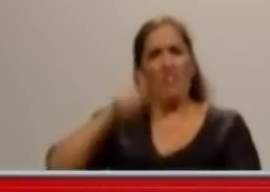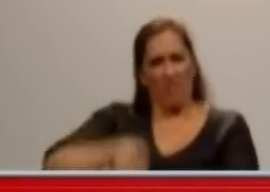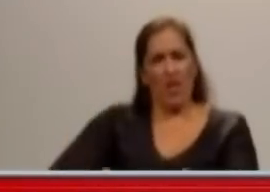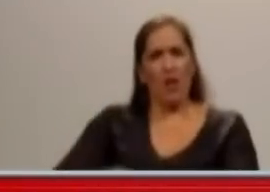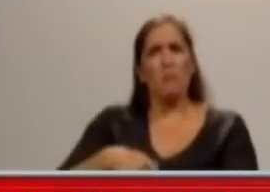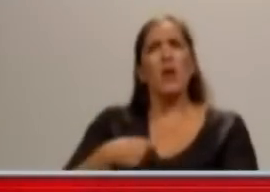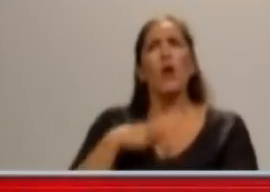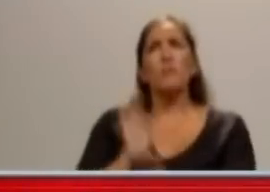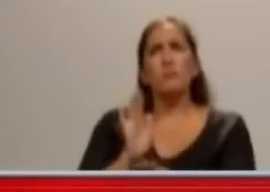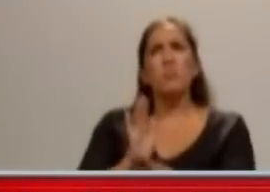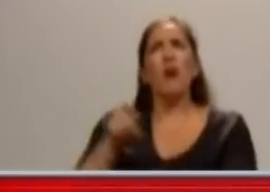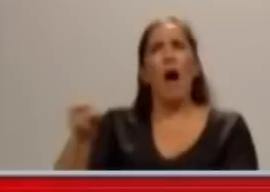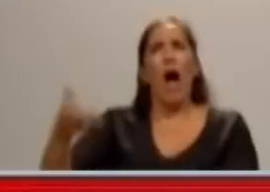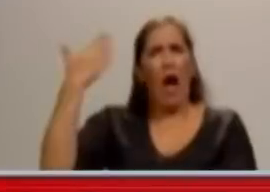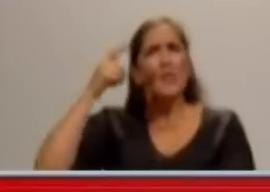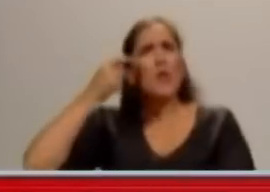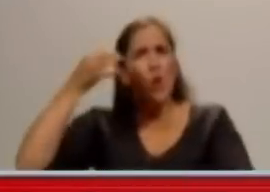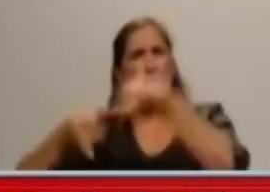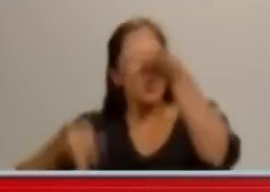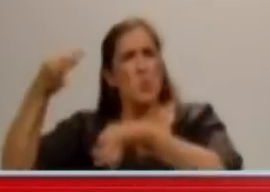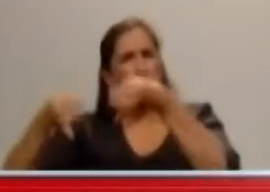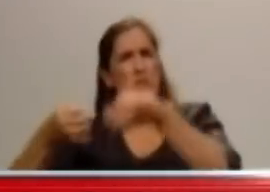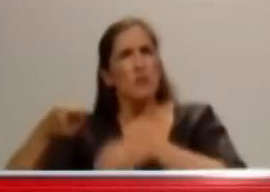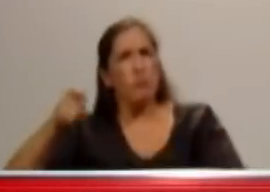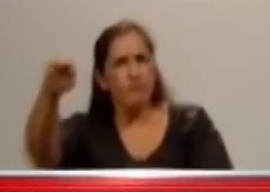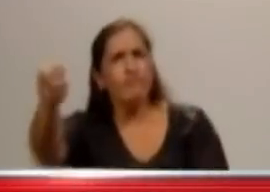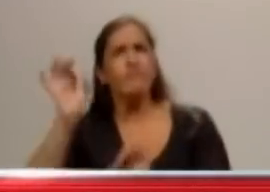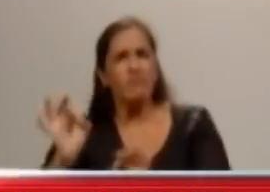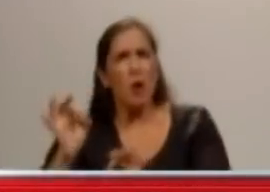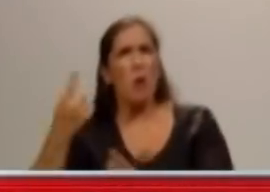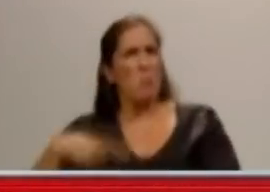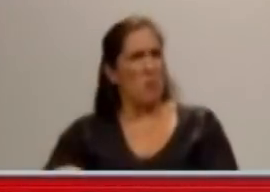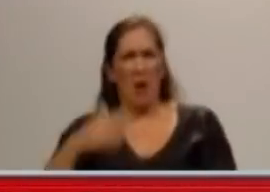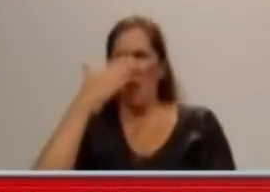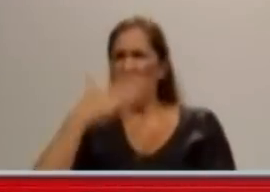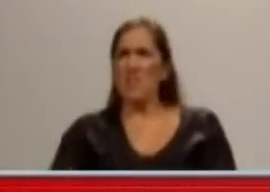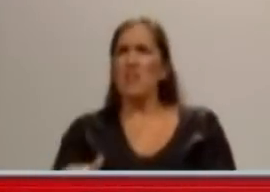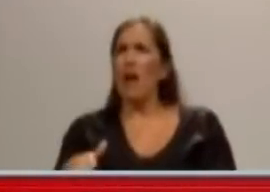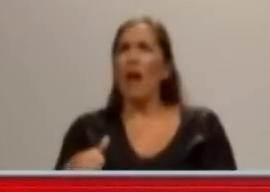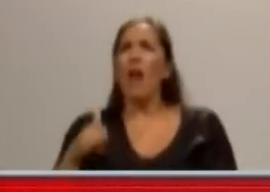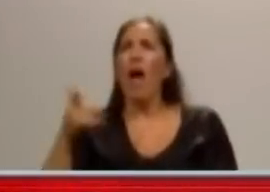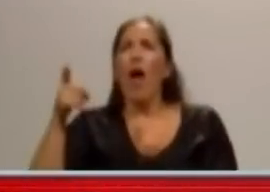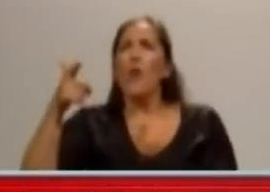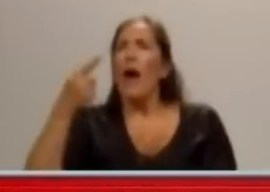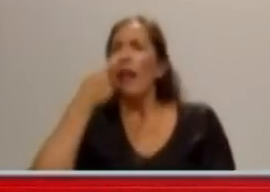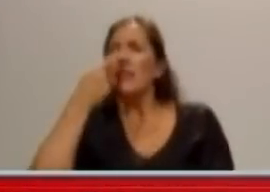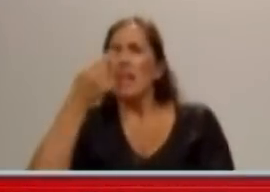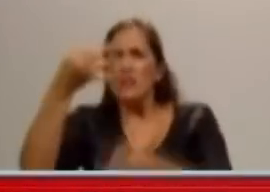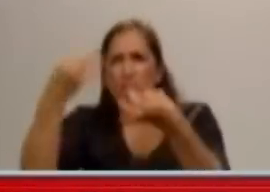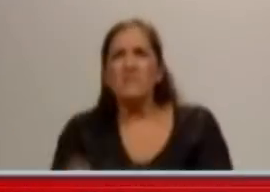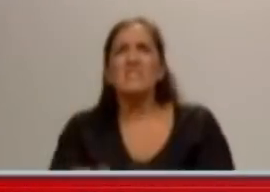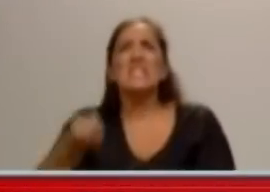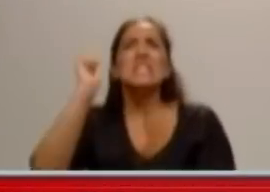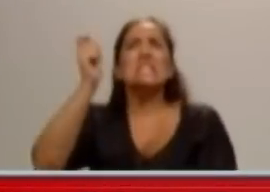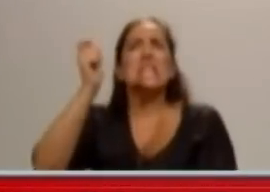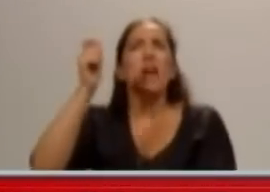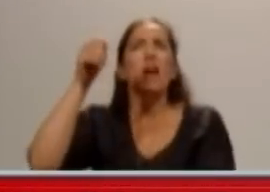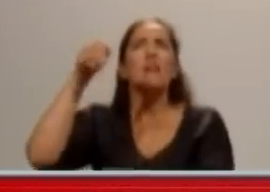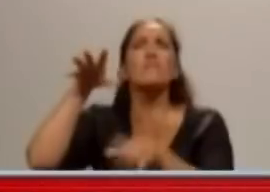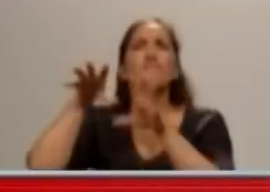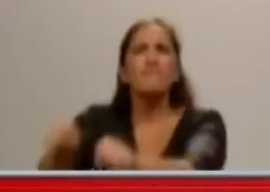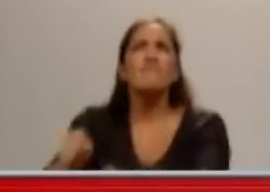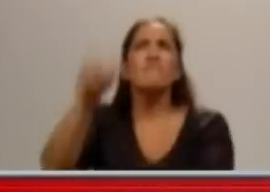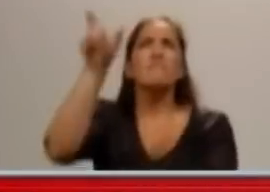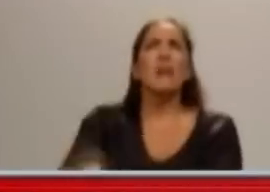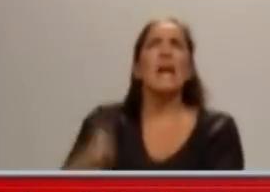El caso, rechaza las acusaciones de Néstor, y dice, el caso no está resuelto por la corrupción del sistema judicial argentino.